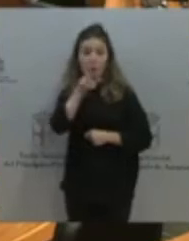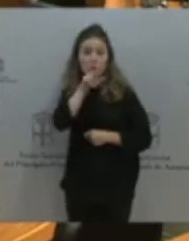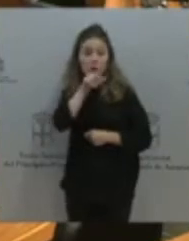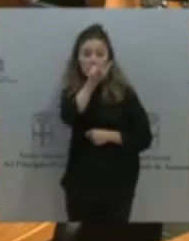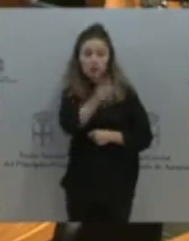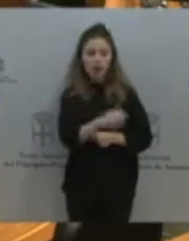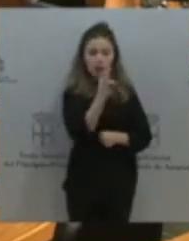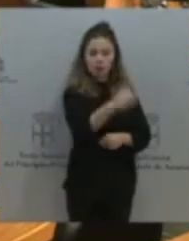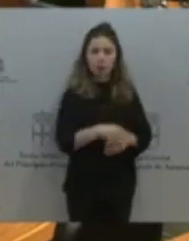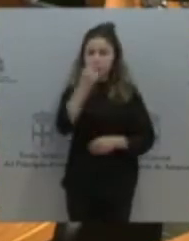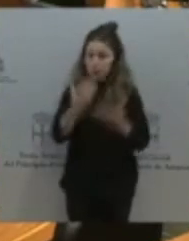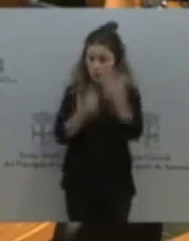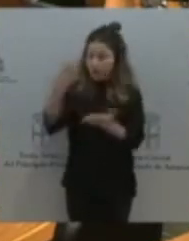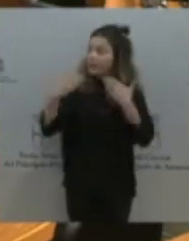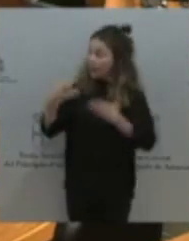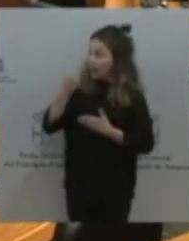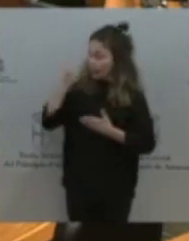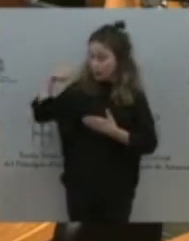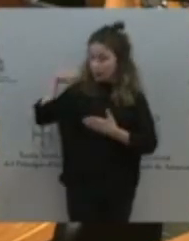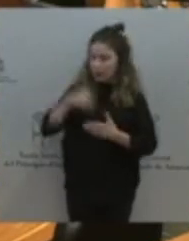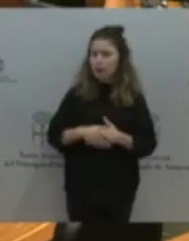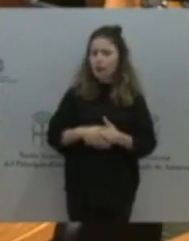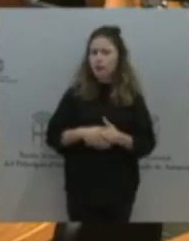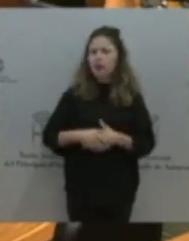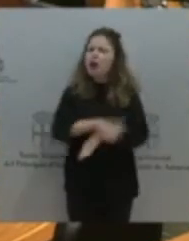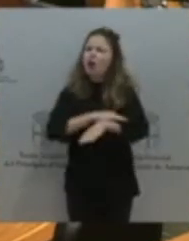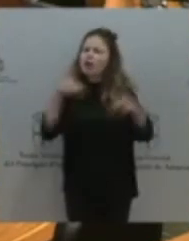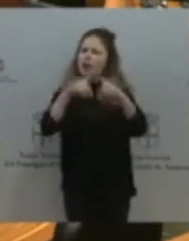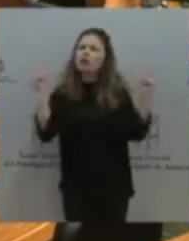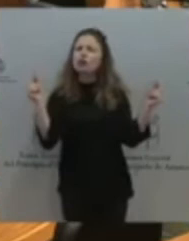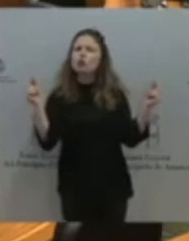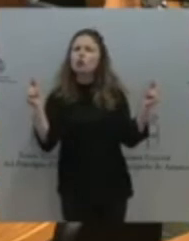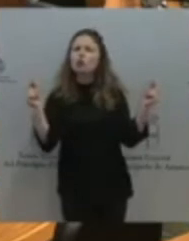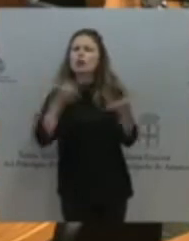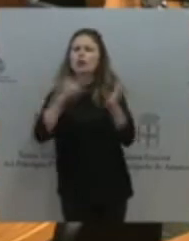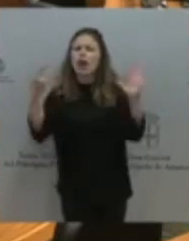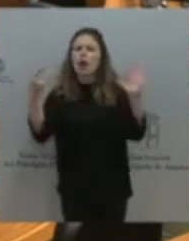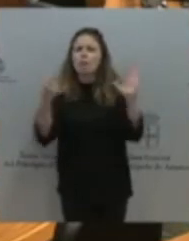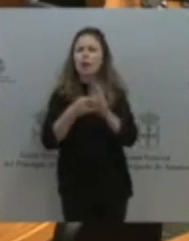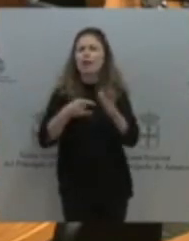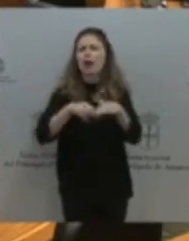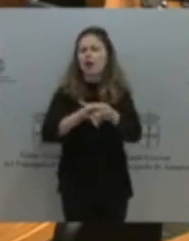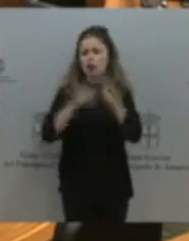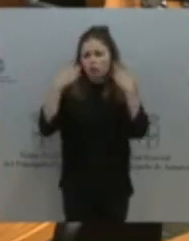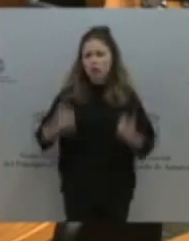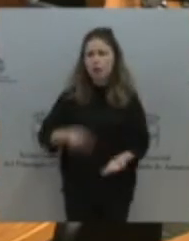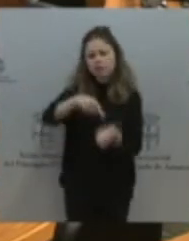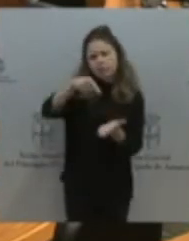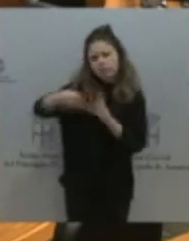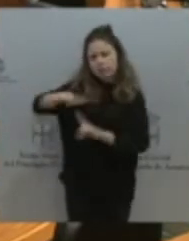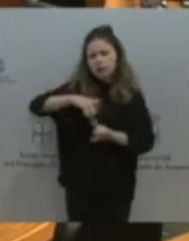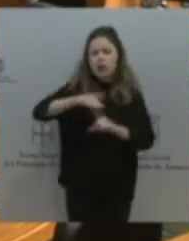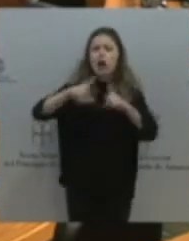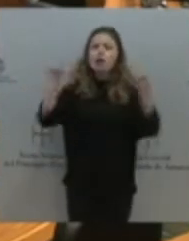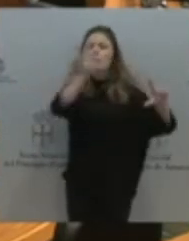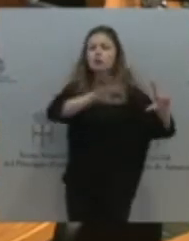¿Considera el Gobierno de Asturias que los planes de extracción de recursos naturales y explotación medioambiental del occidente asturiano son una mejor vía para garantizar el